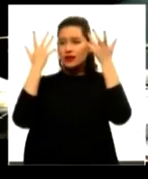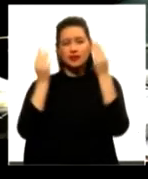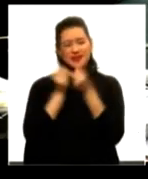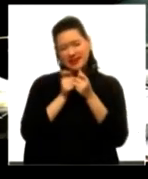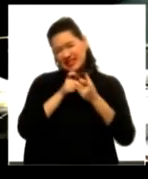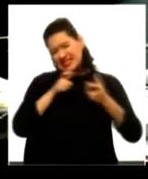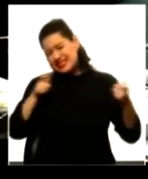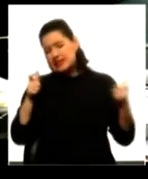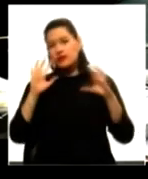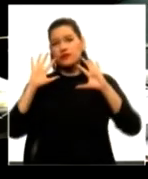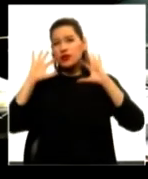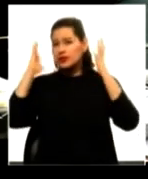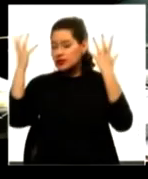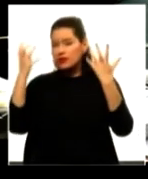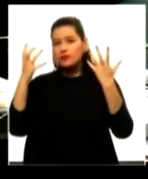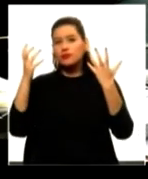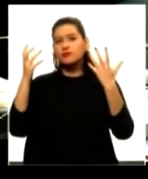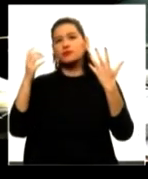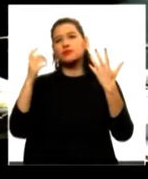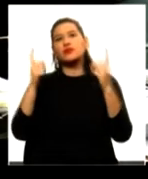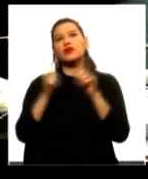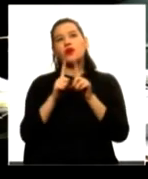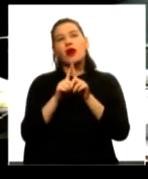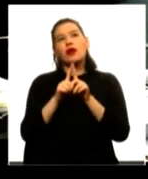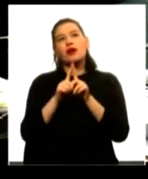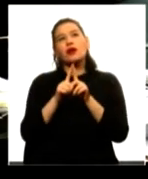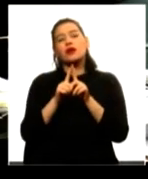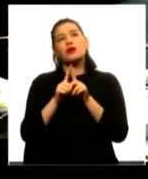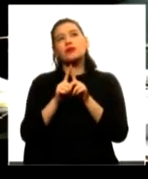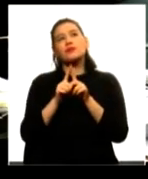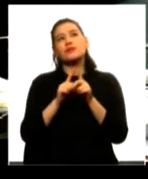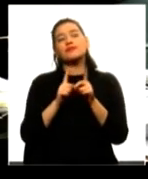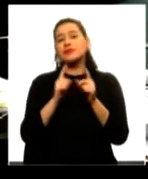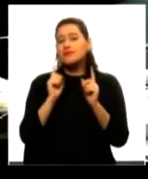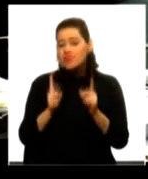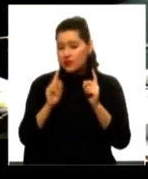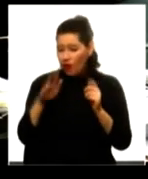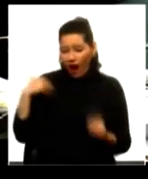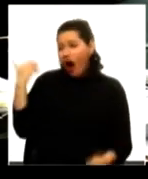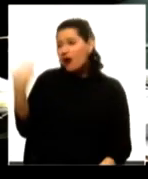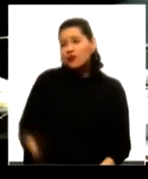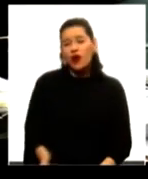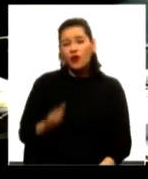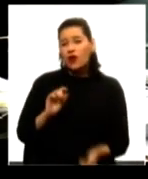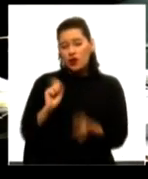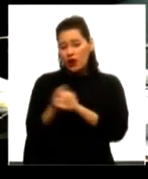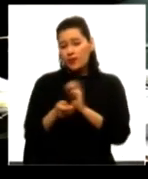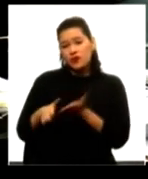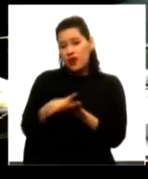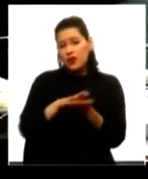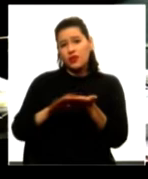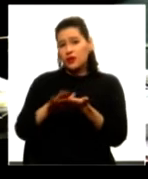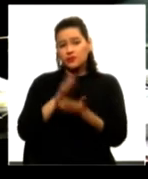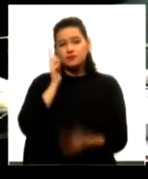diría yo, sigue proyectándose hasta nuestros